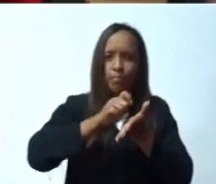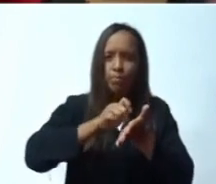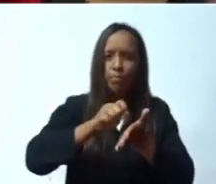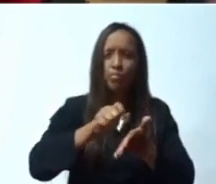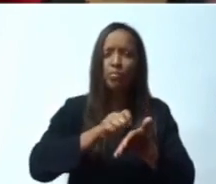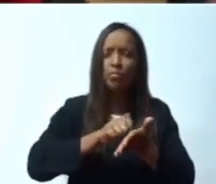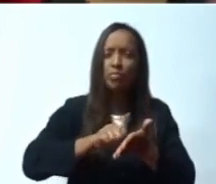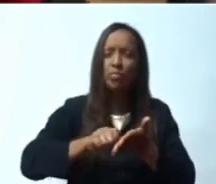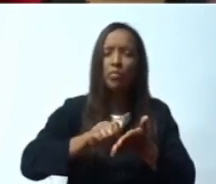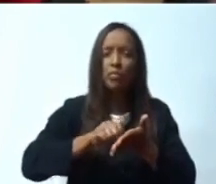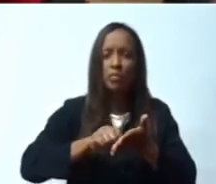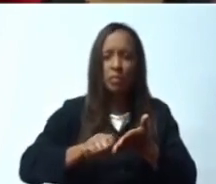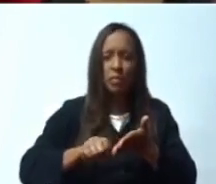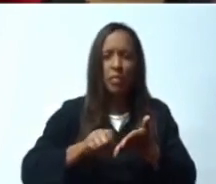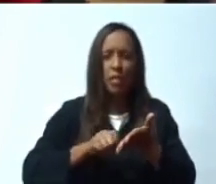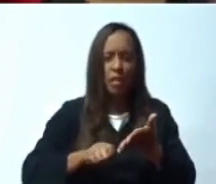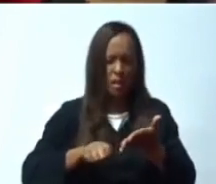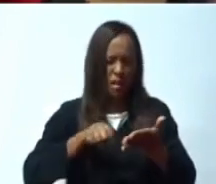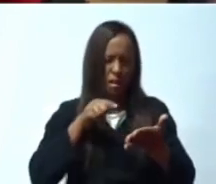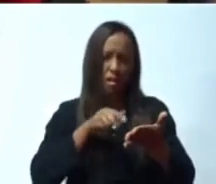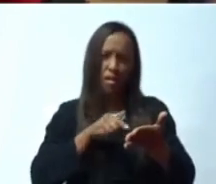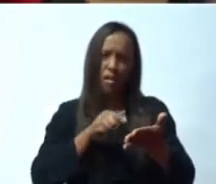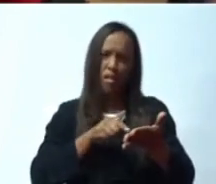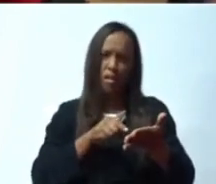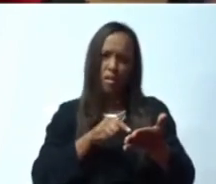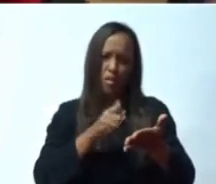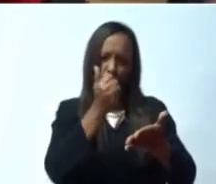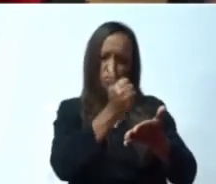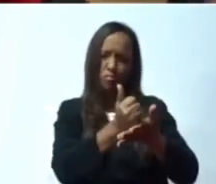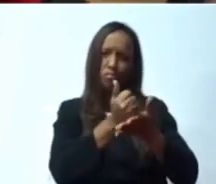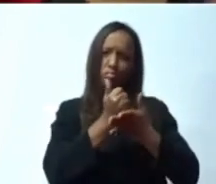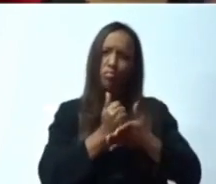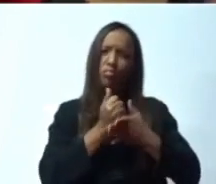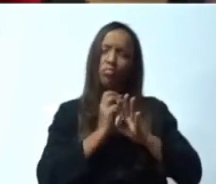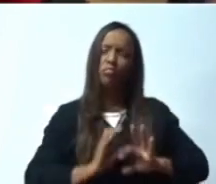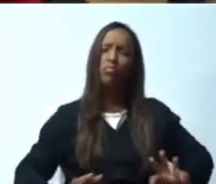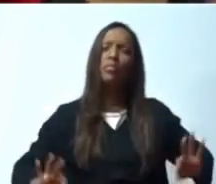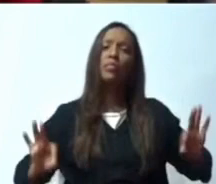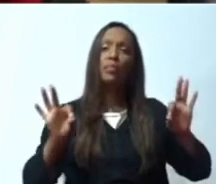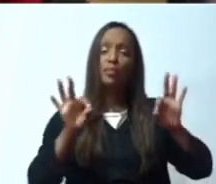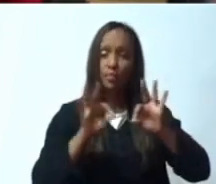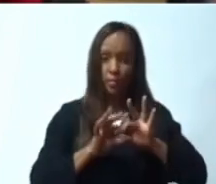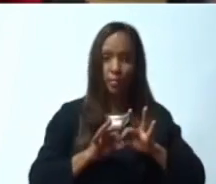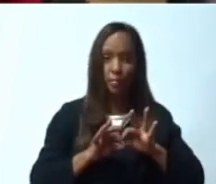formar hombres y mujeres. Y como decía, señor presidente,